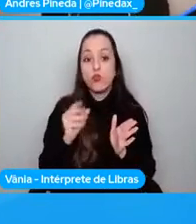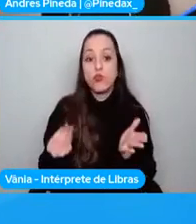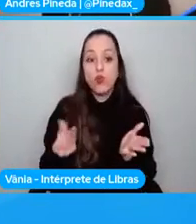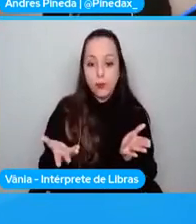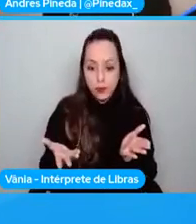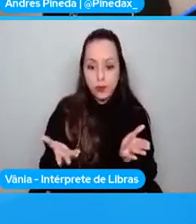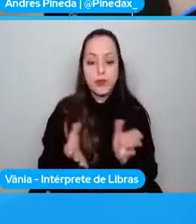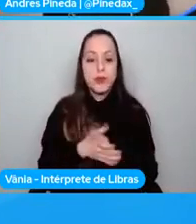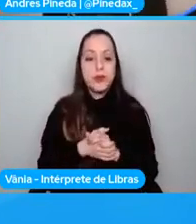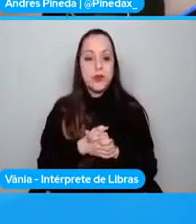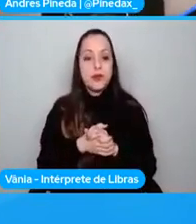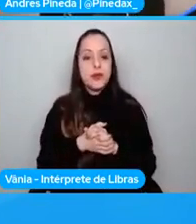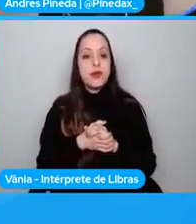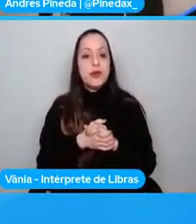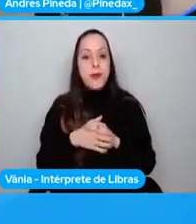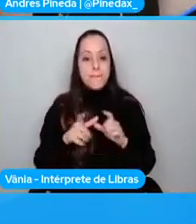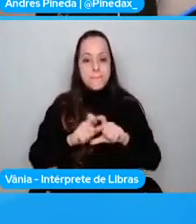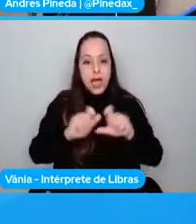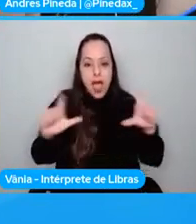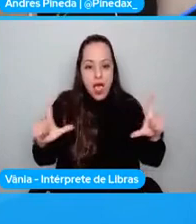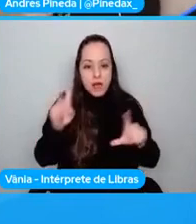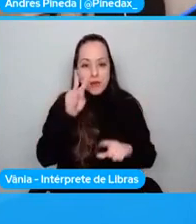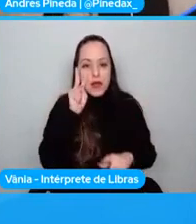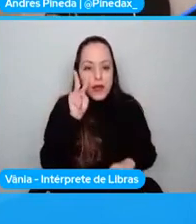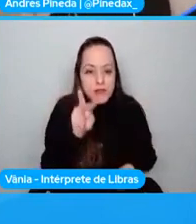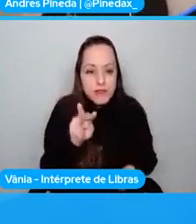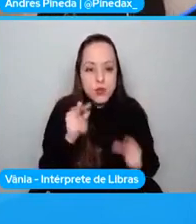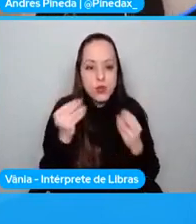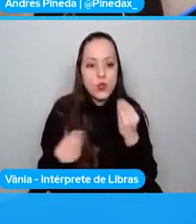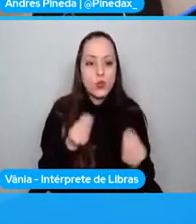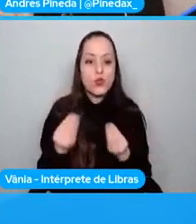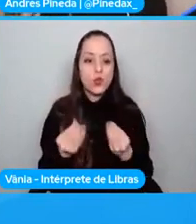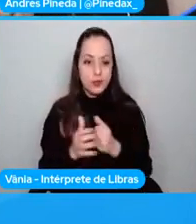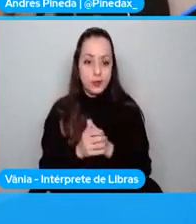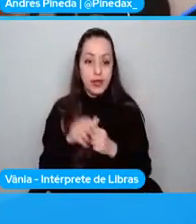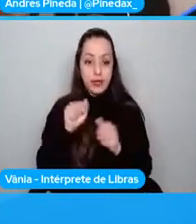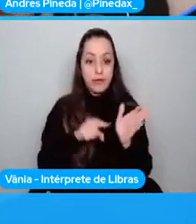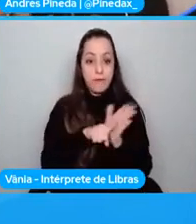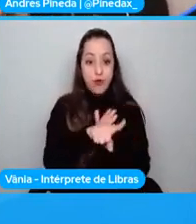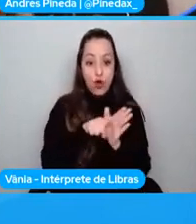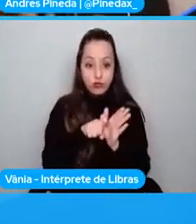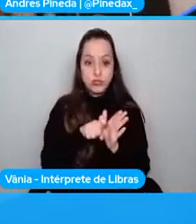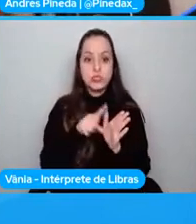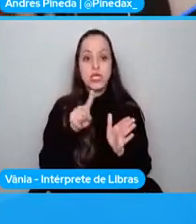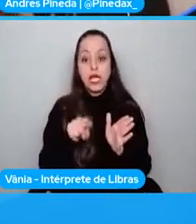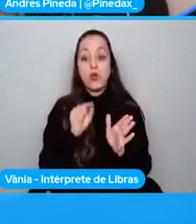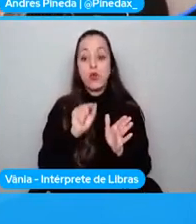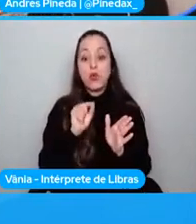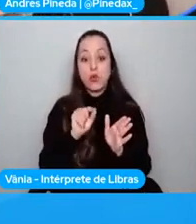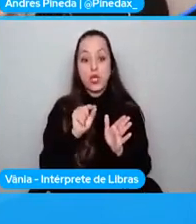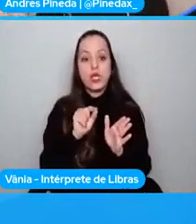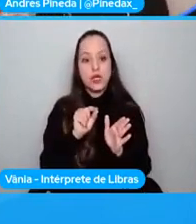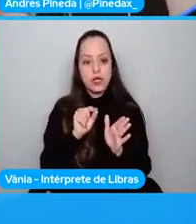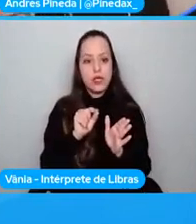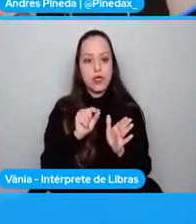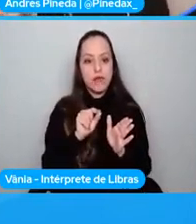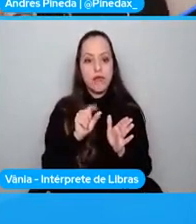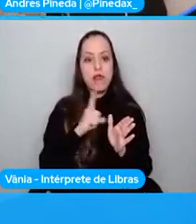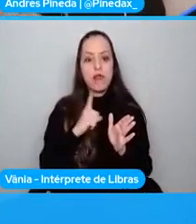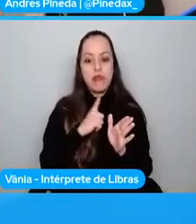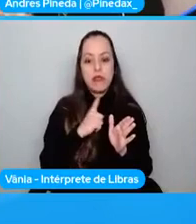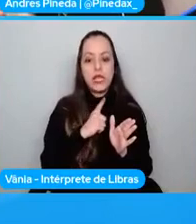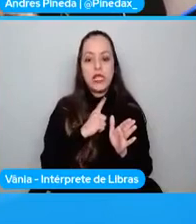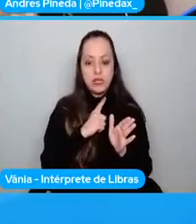que estén viendo puedan verlo. Simplemente aquí tenemos una función que recibe un set de números, de